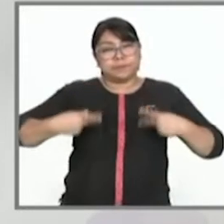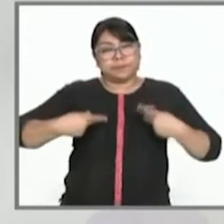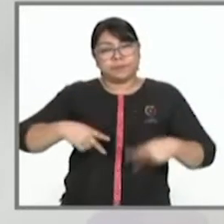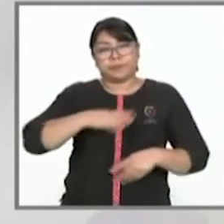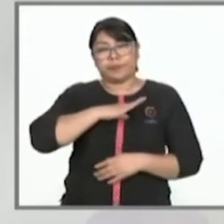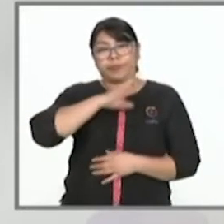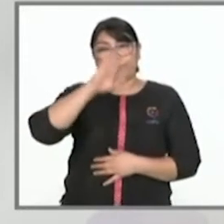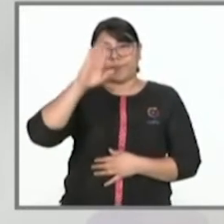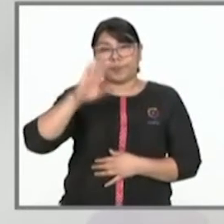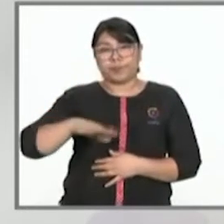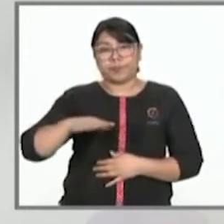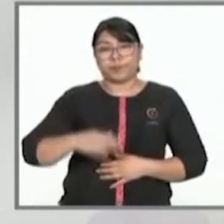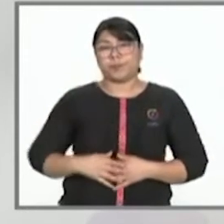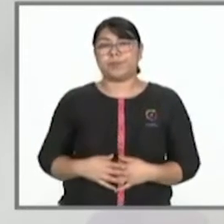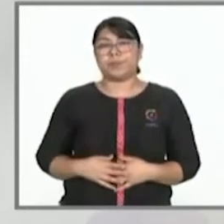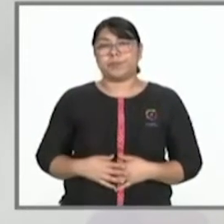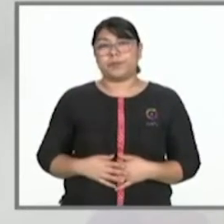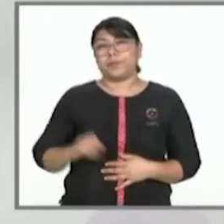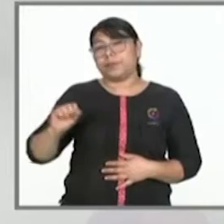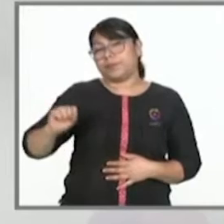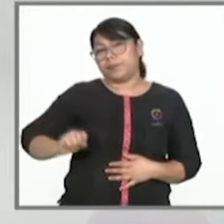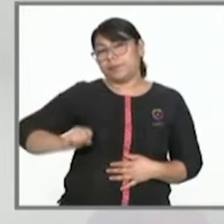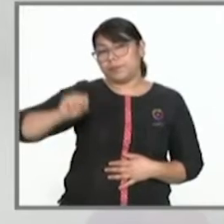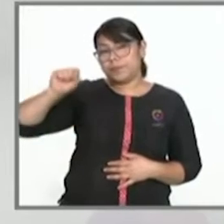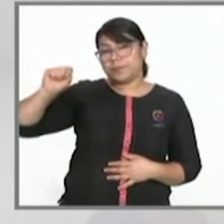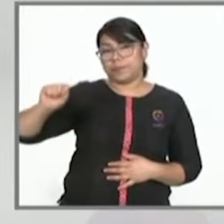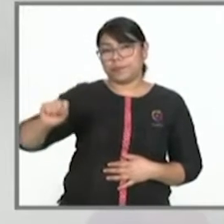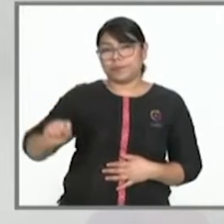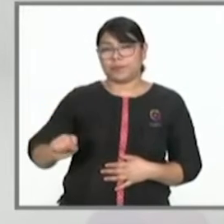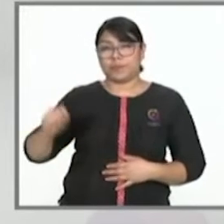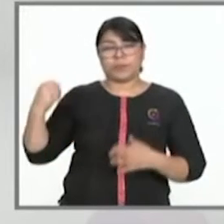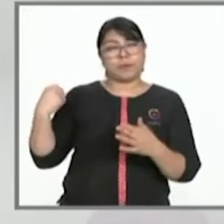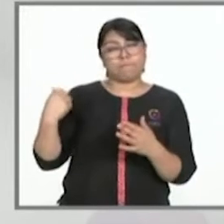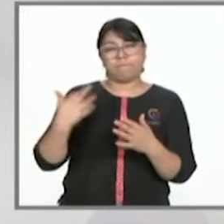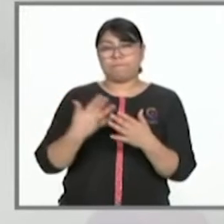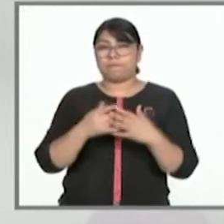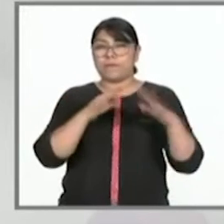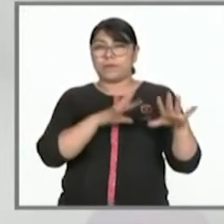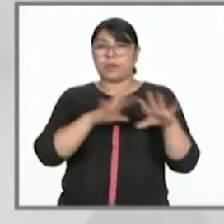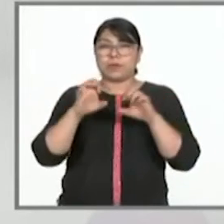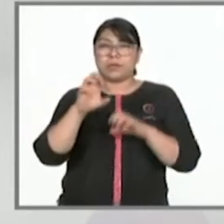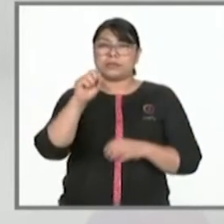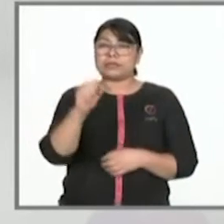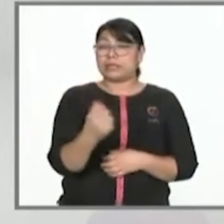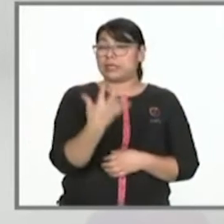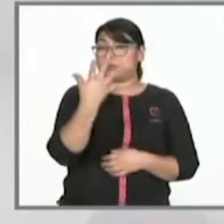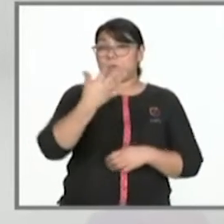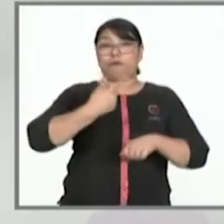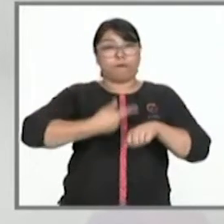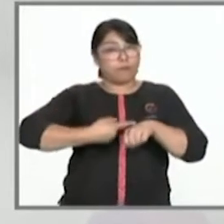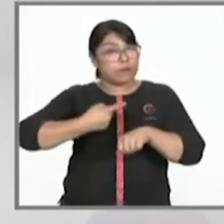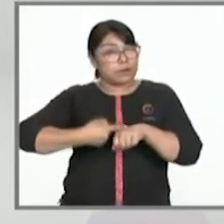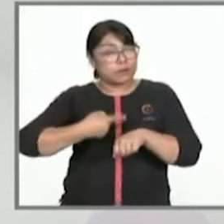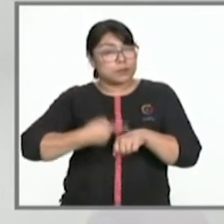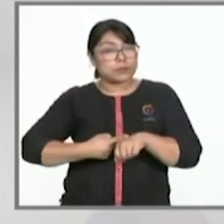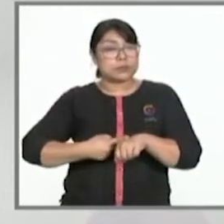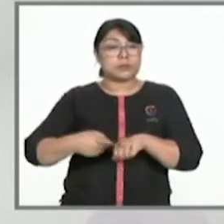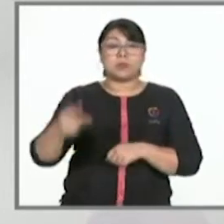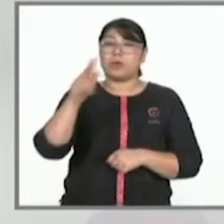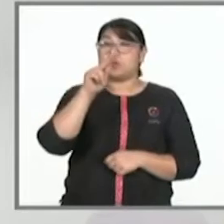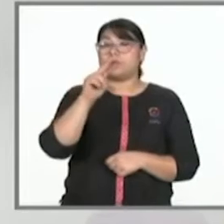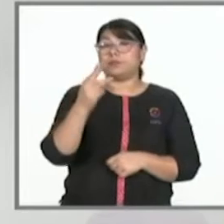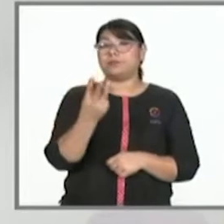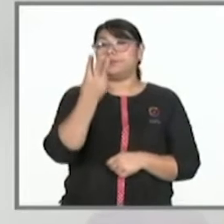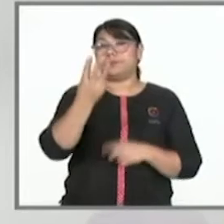Y por último, en jurisdicción sanitaria número 6, Sierra, 965 casos son confirmados y